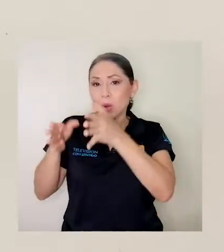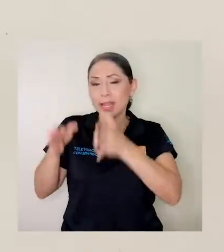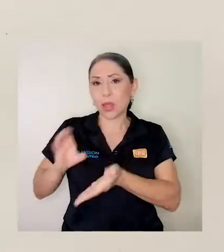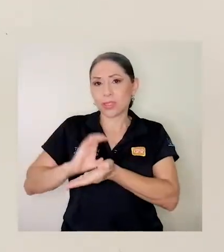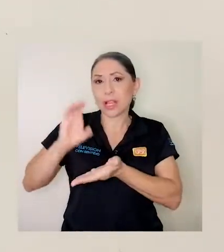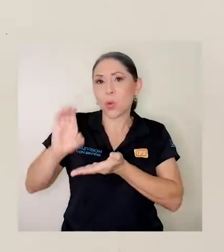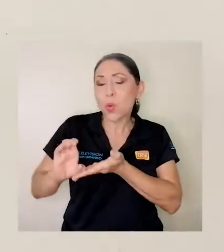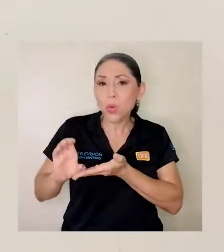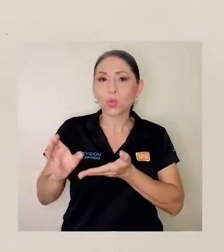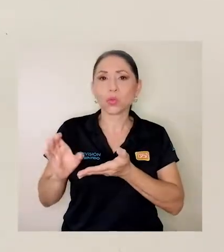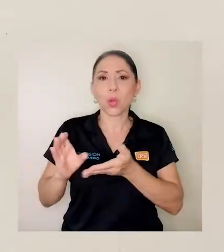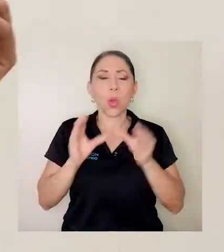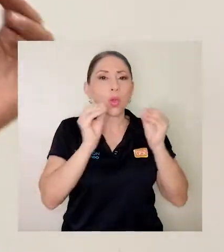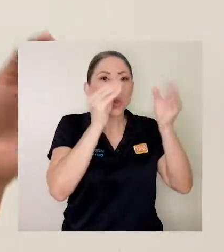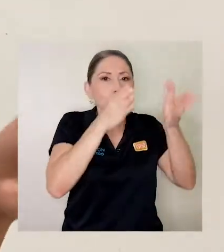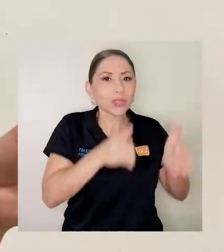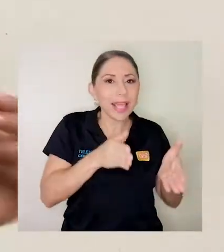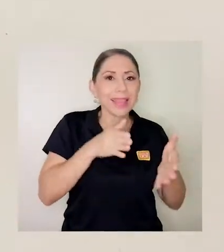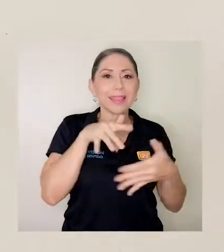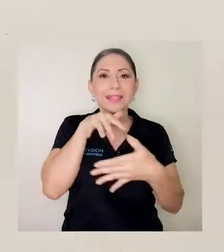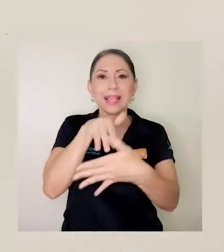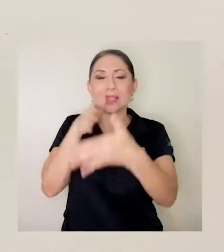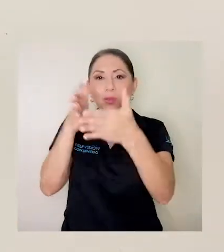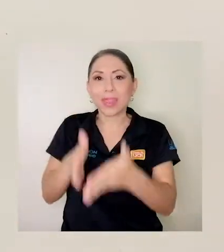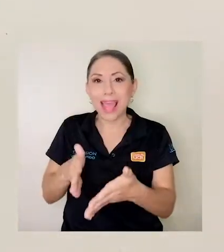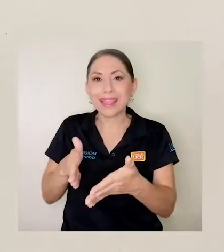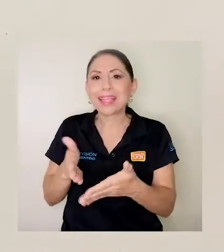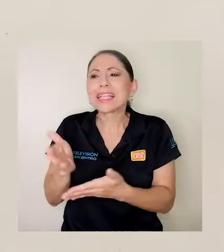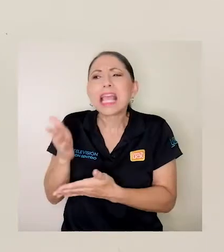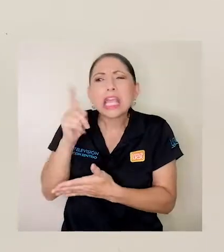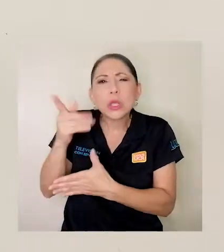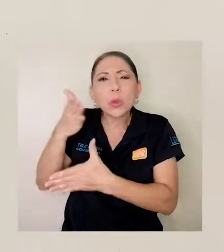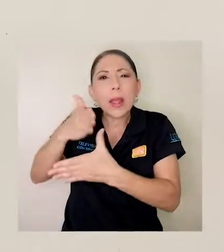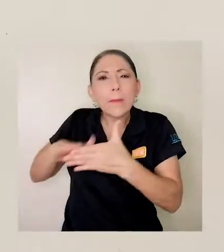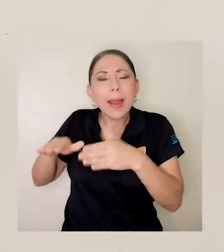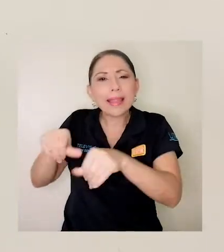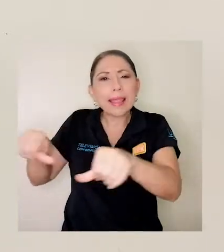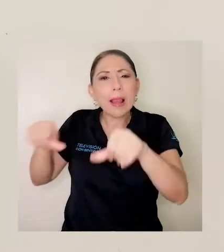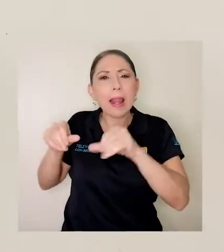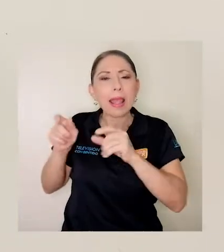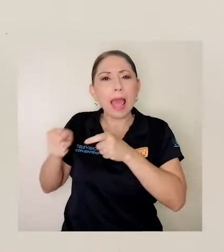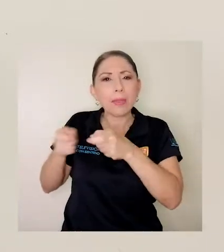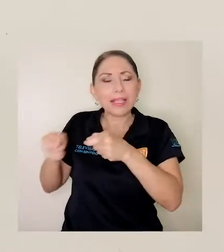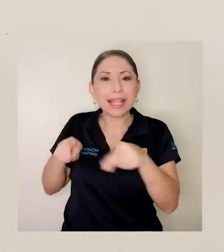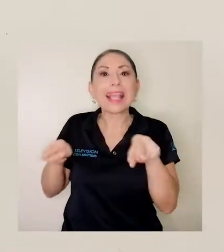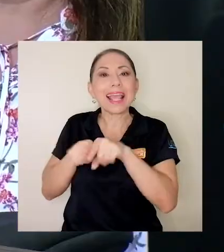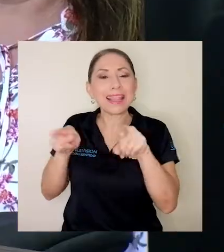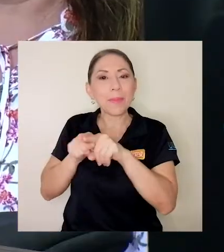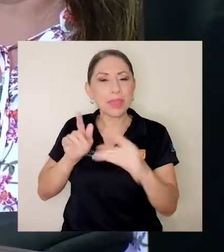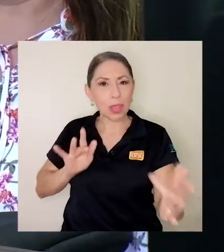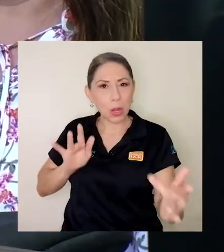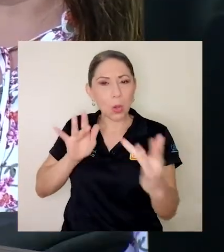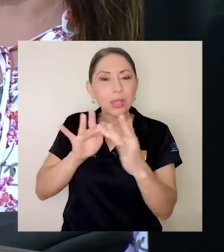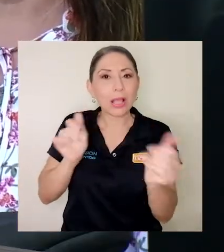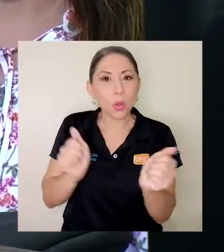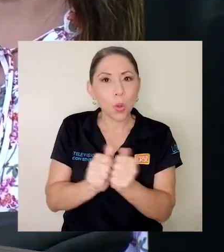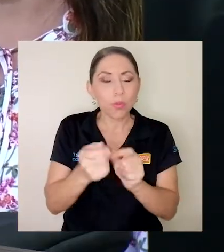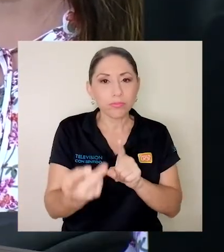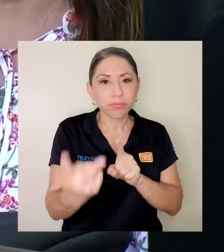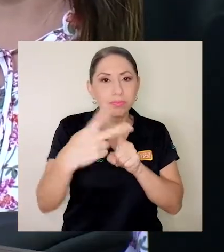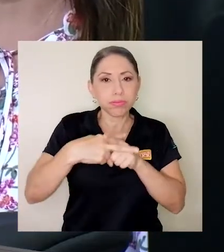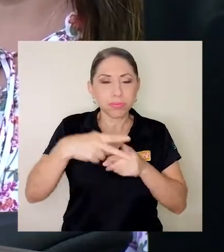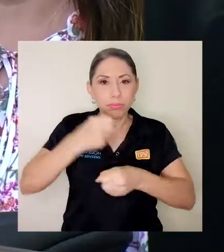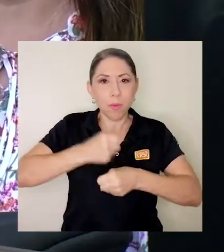cursos, los docentes, los estudiantes y cierto sector administrativo que también tiene contacto con esta implementación de la